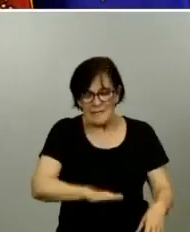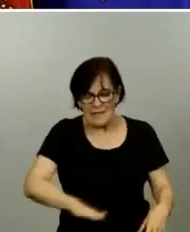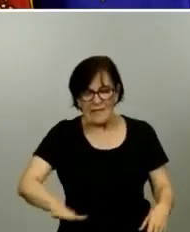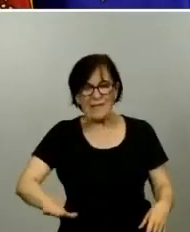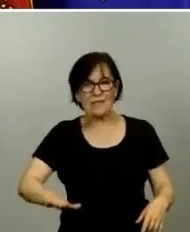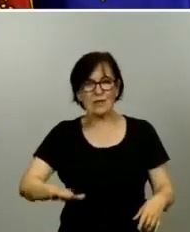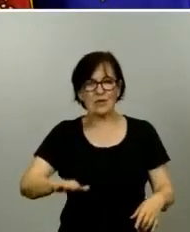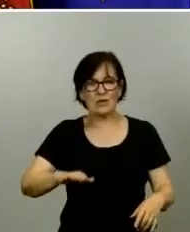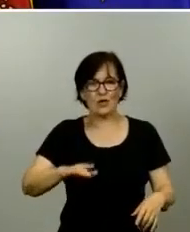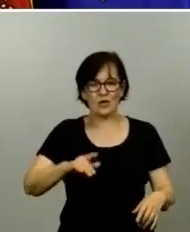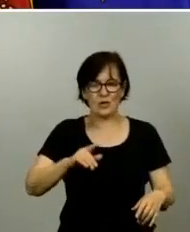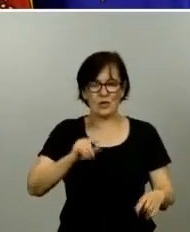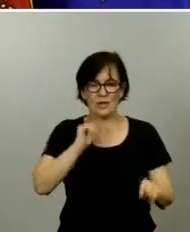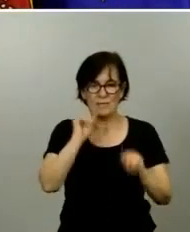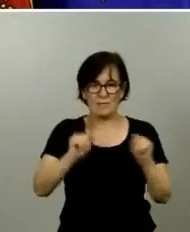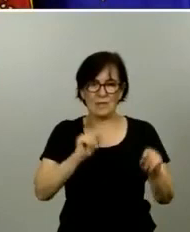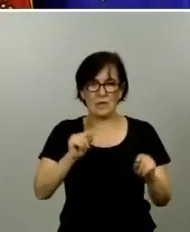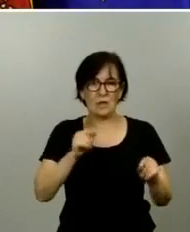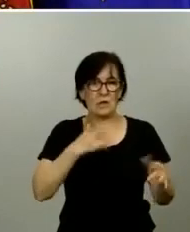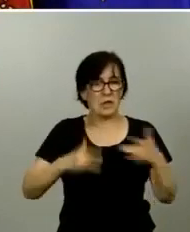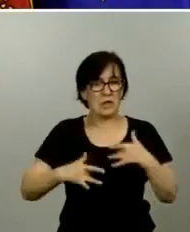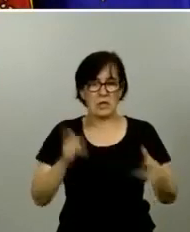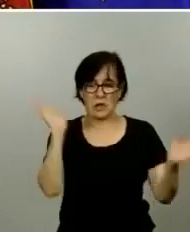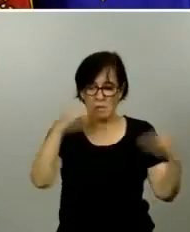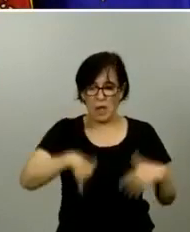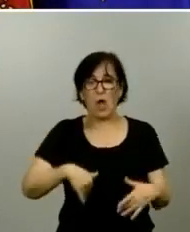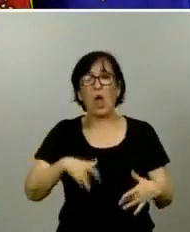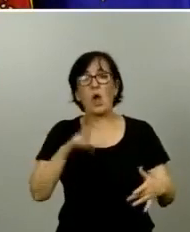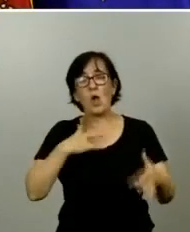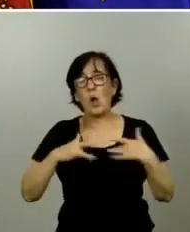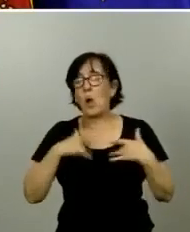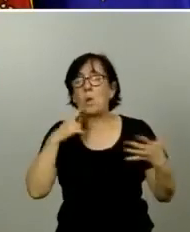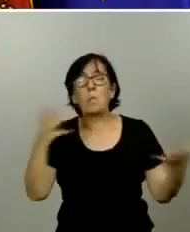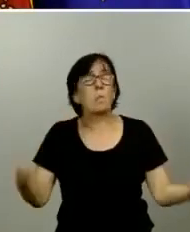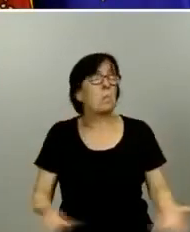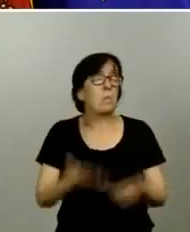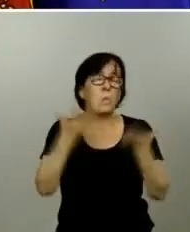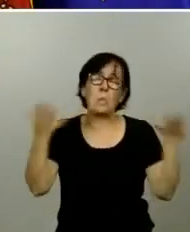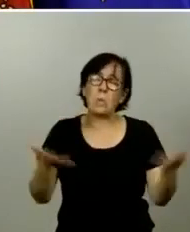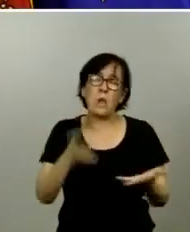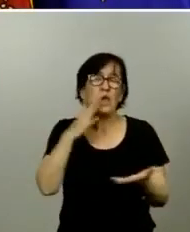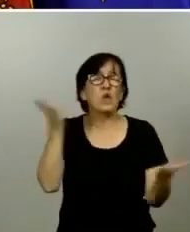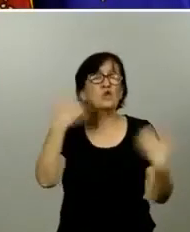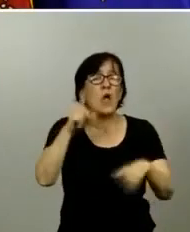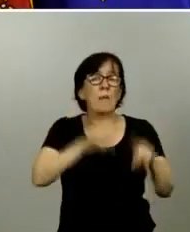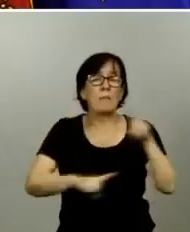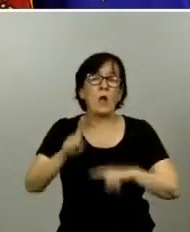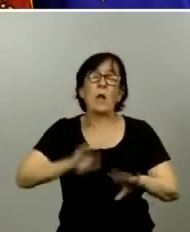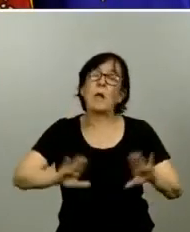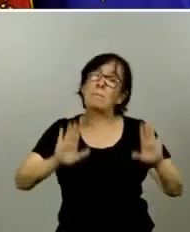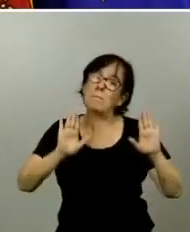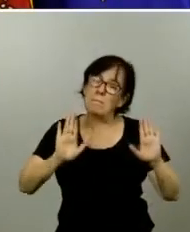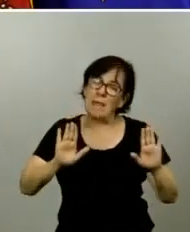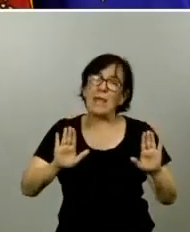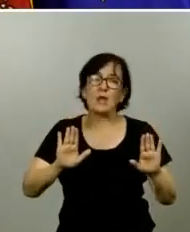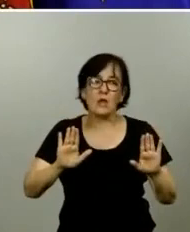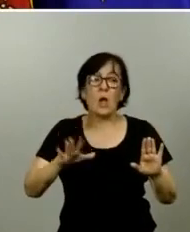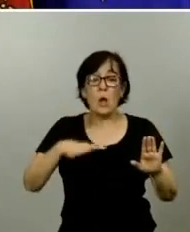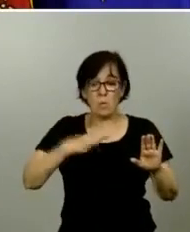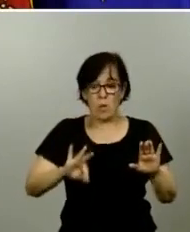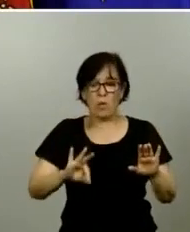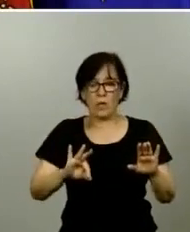muchos de ellos asintomáticos otros con sintomatología muy leve que no van a tener mayores problemas pero sí que es cierto que podrían llegar